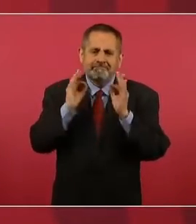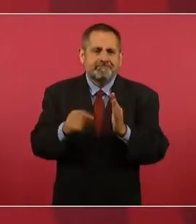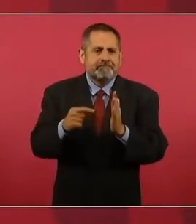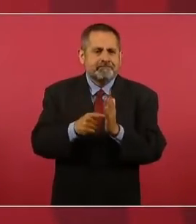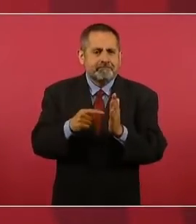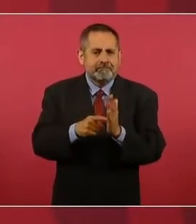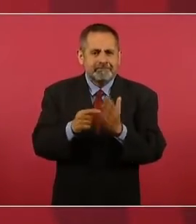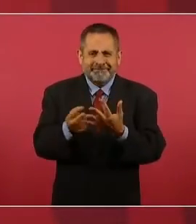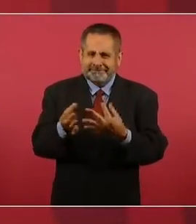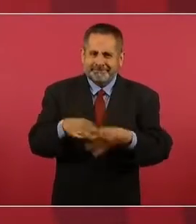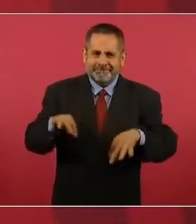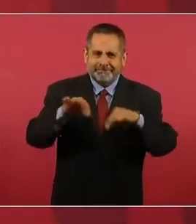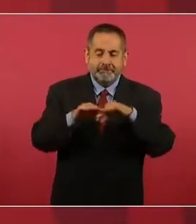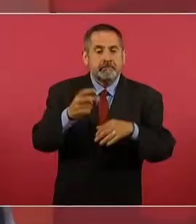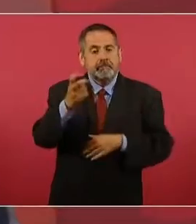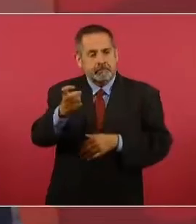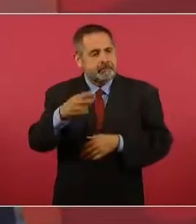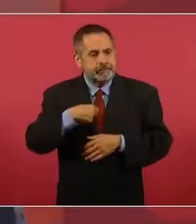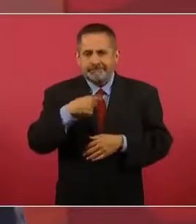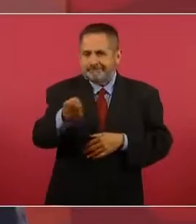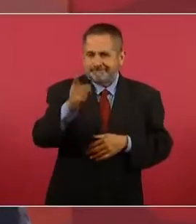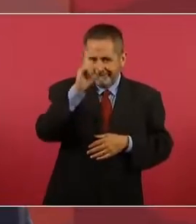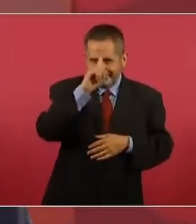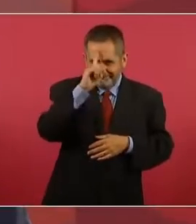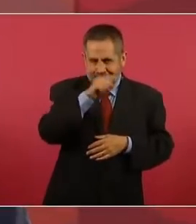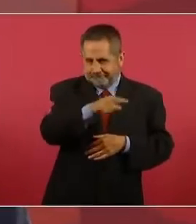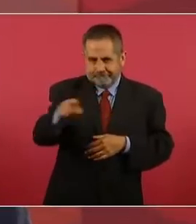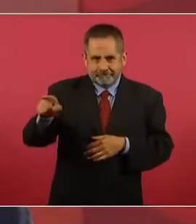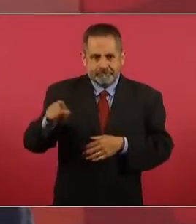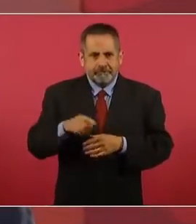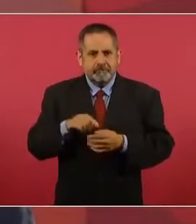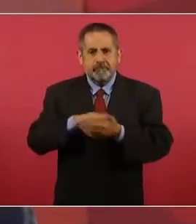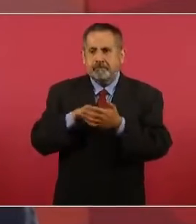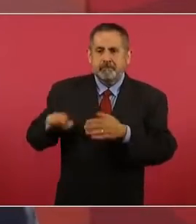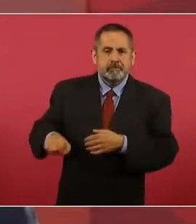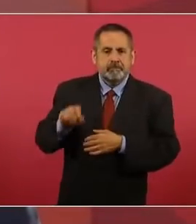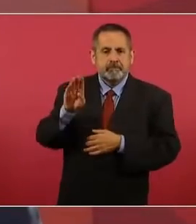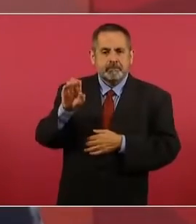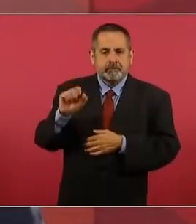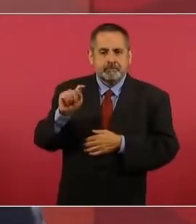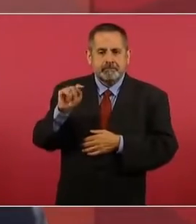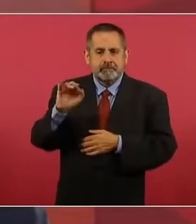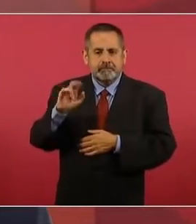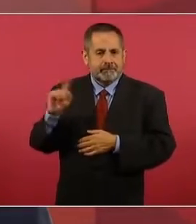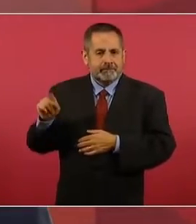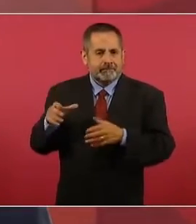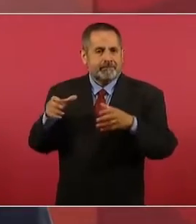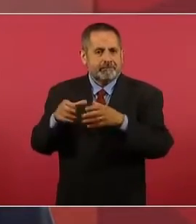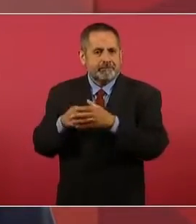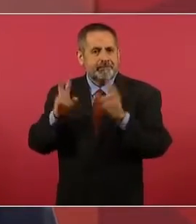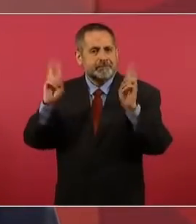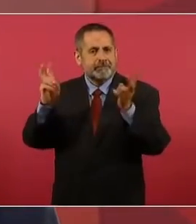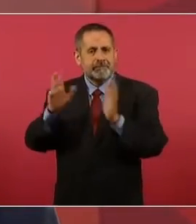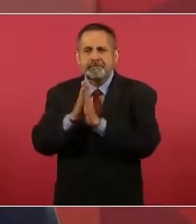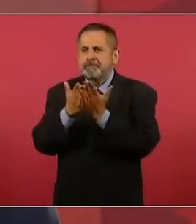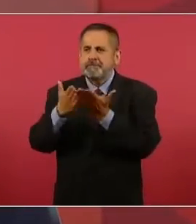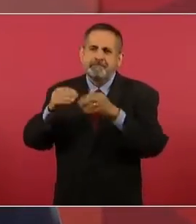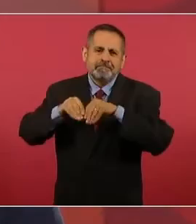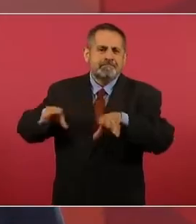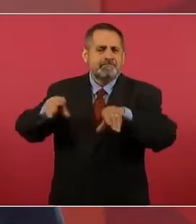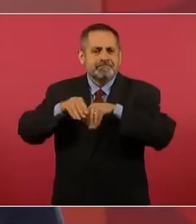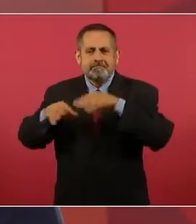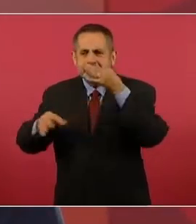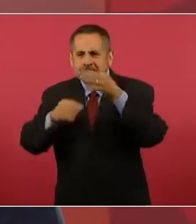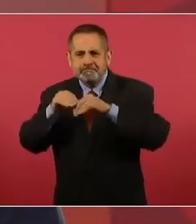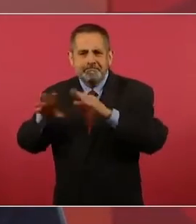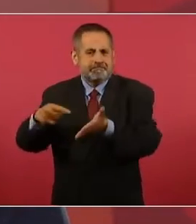importantísimos, por eso lo que hace Beatriz del fandango de la lectura es importante,